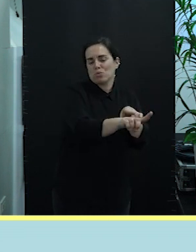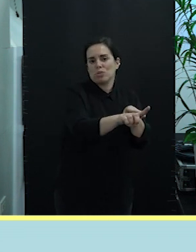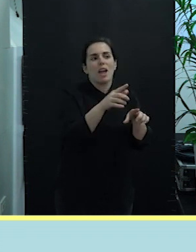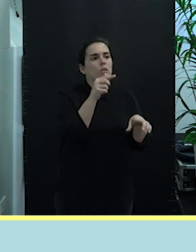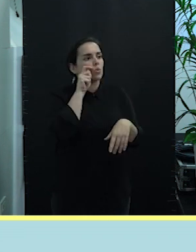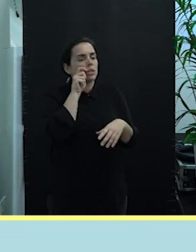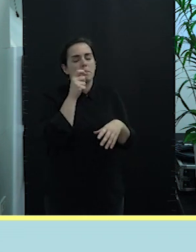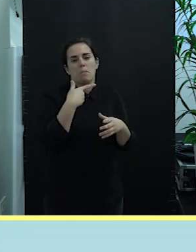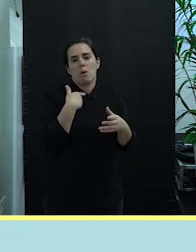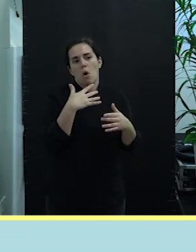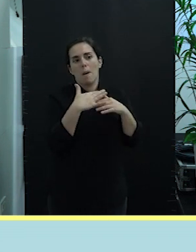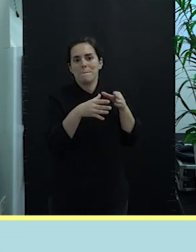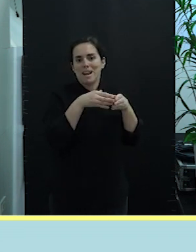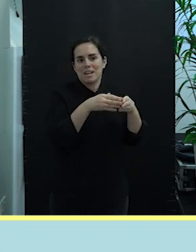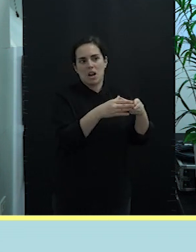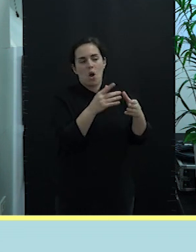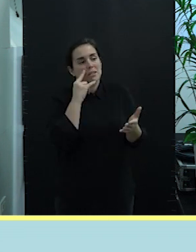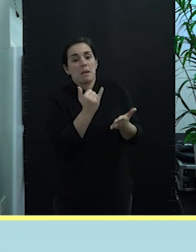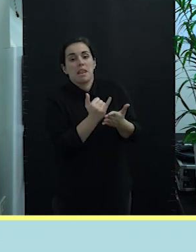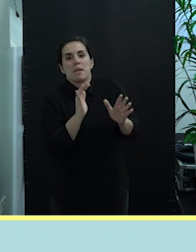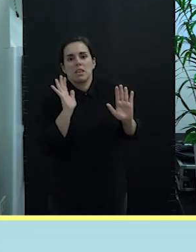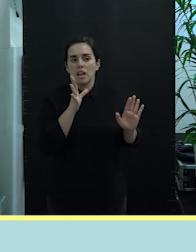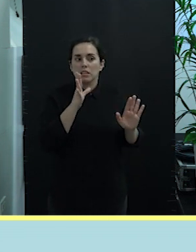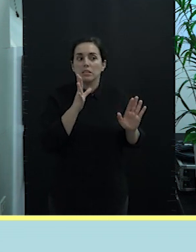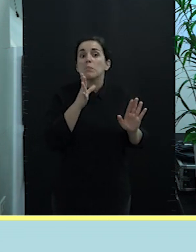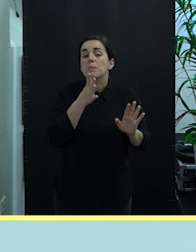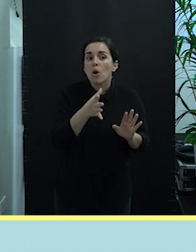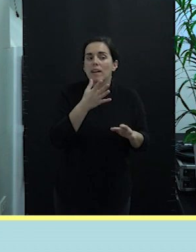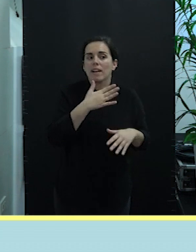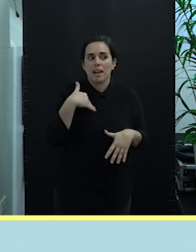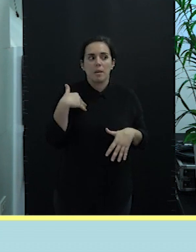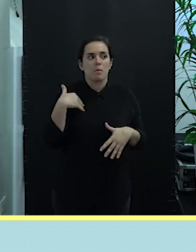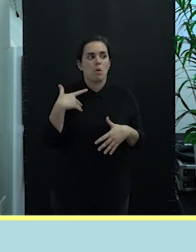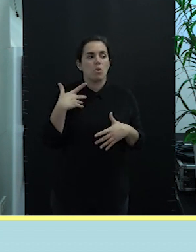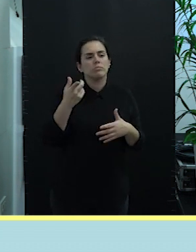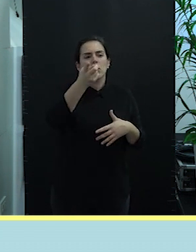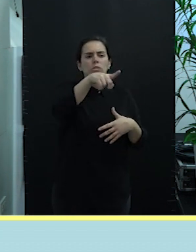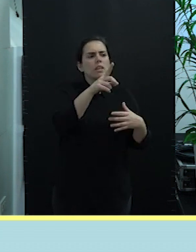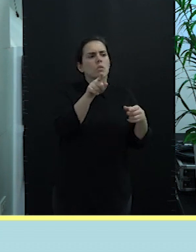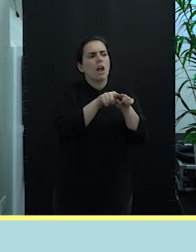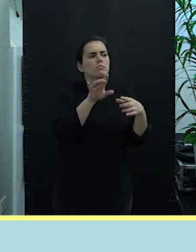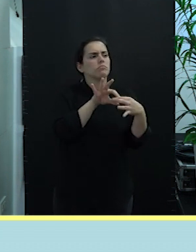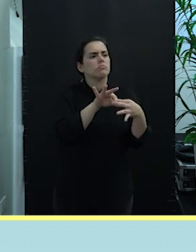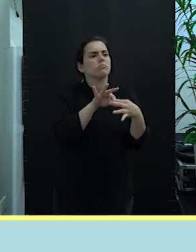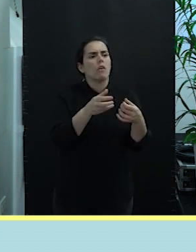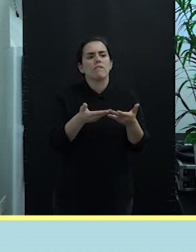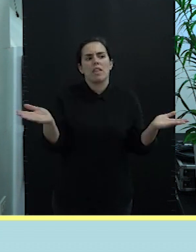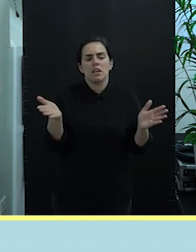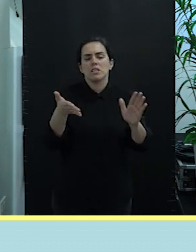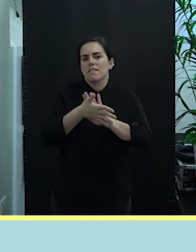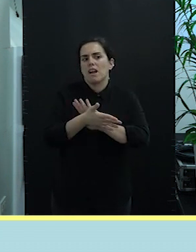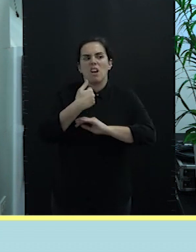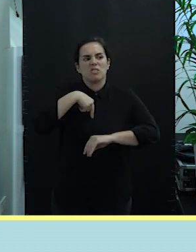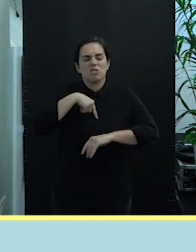experimental y la llamamos experimental porque queremos generar con ustedes un vínculo de confianza. Aquí no se trata de